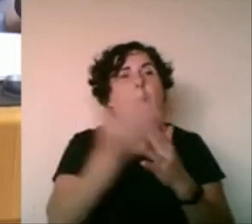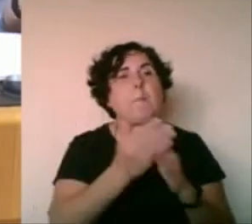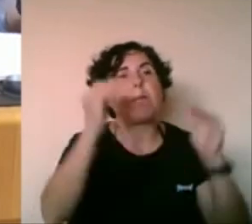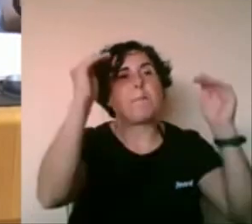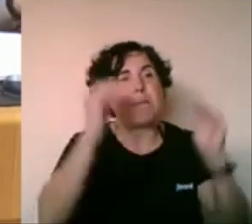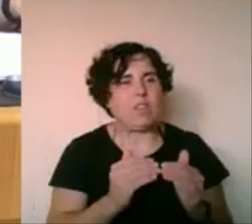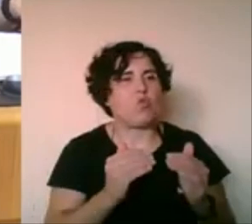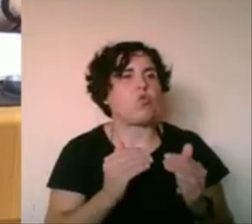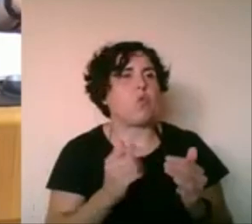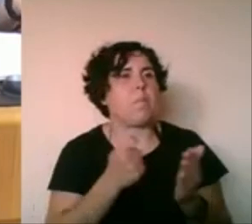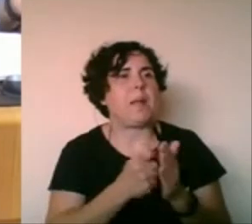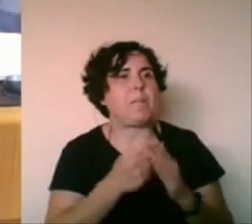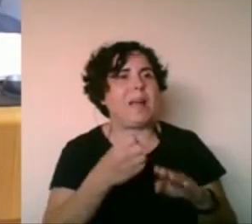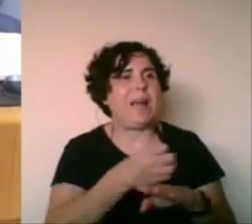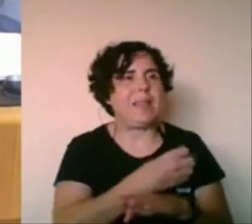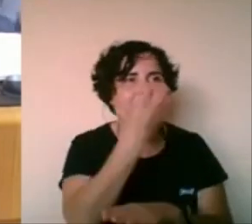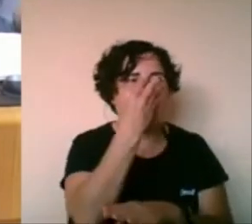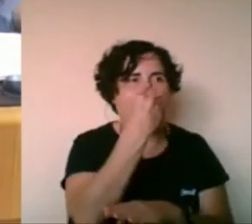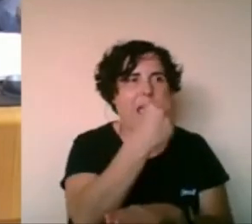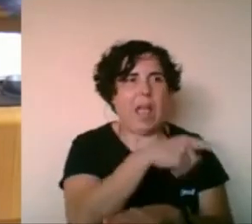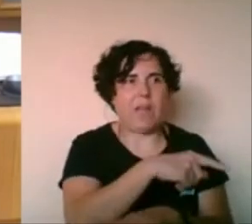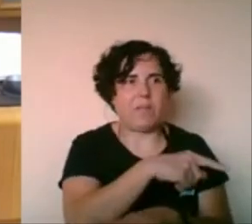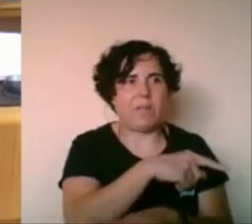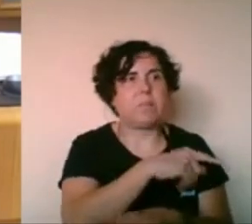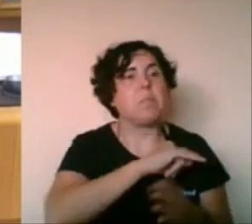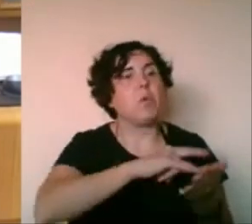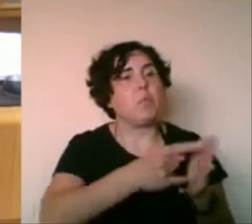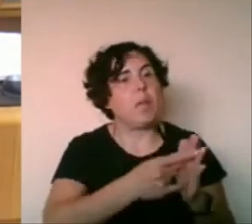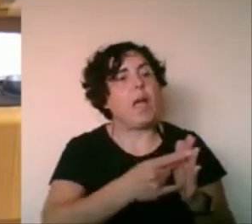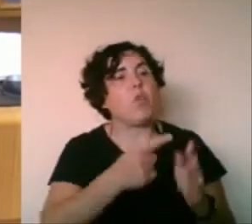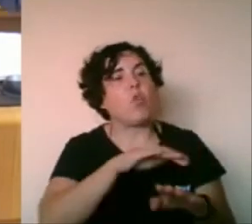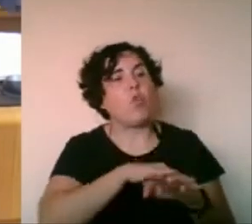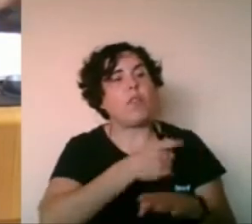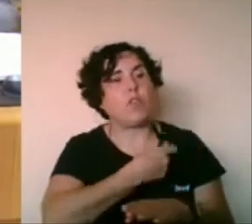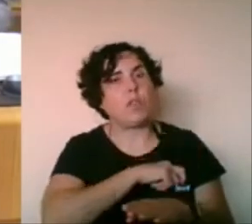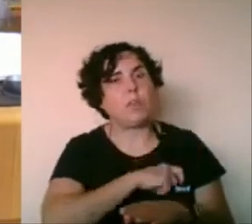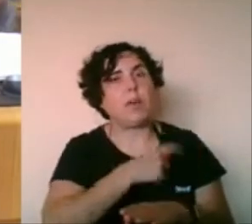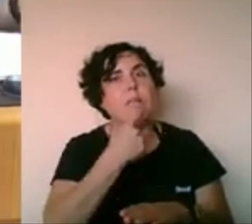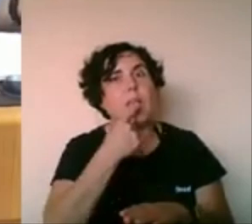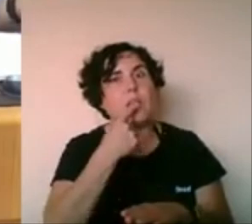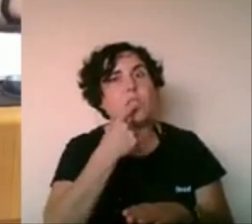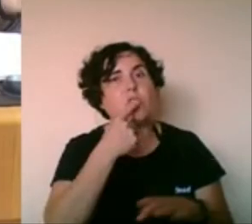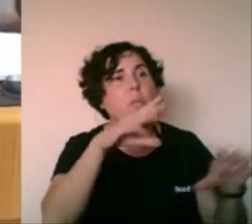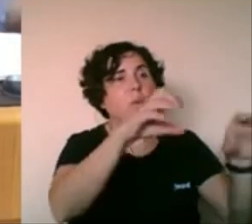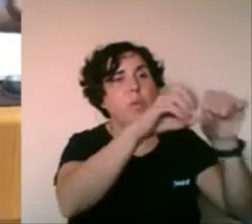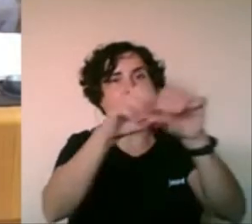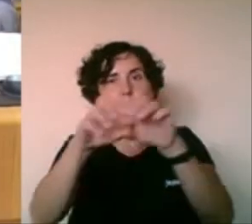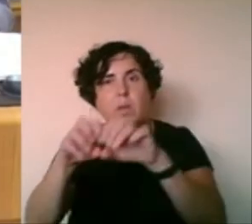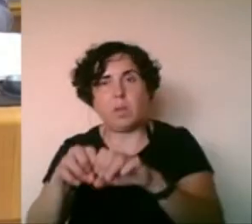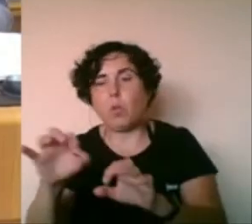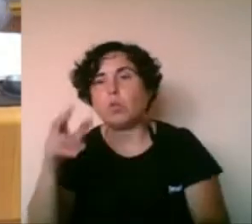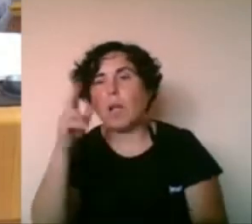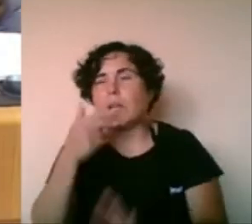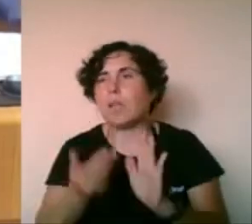% menos de una vez, por un plan que el Gobierno de España ha acreditado para un número de provincias y la de Alicante no está?